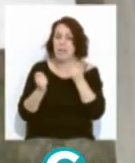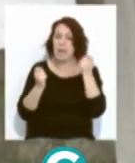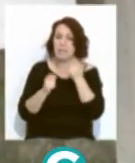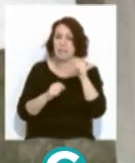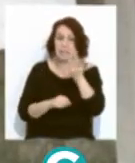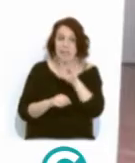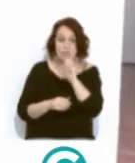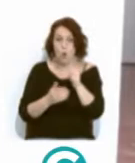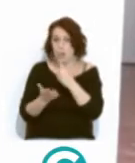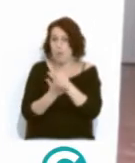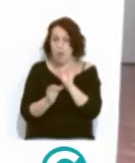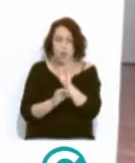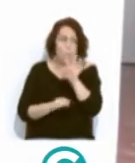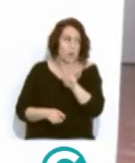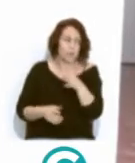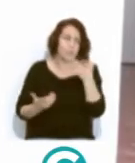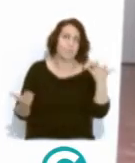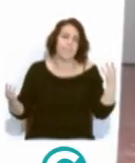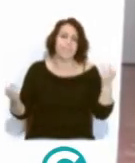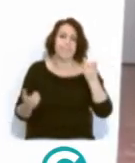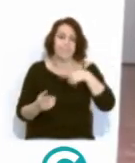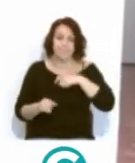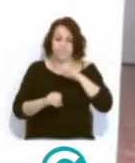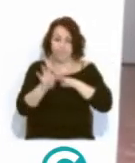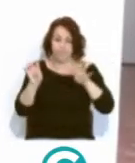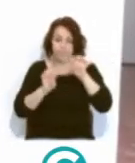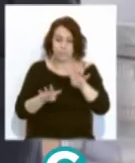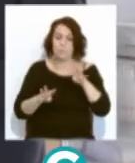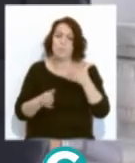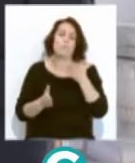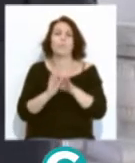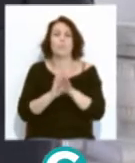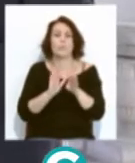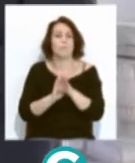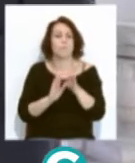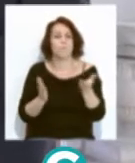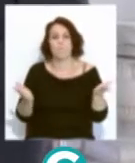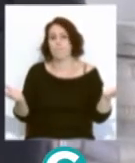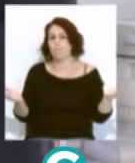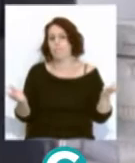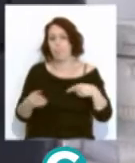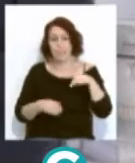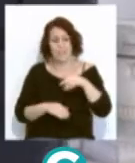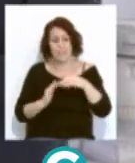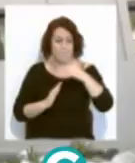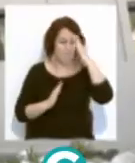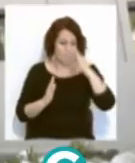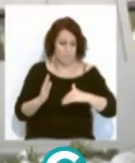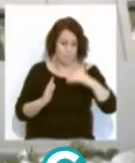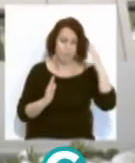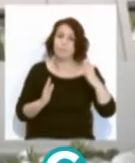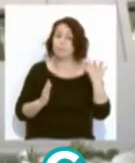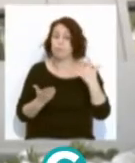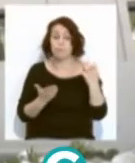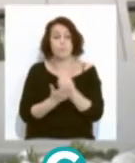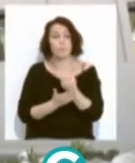o 4, en fin. Estamos en la incertidumbre, es decir, seguimos prácticamente en esa montaña rusa. Y